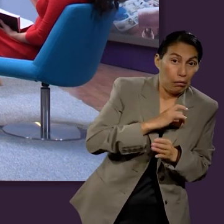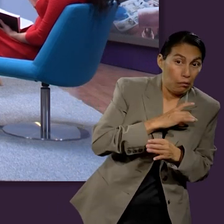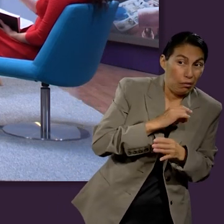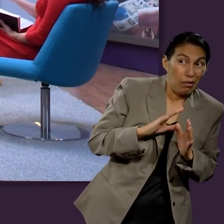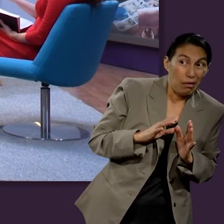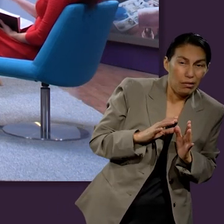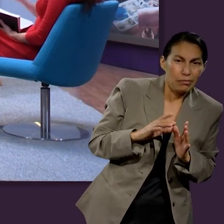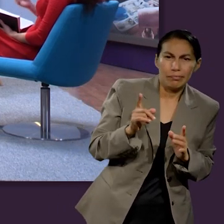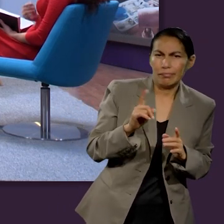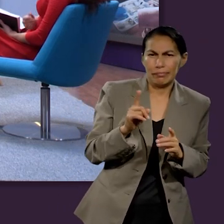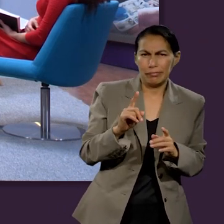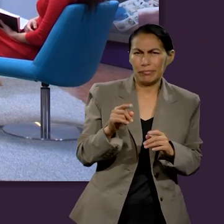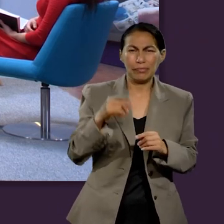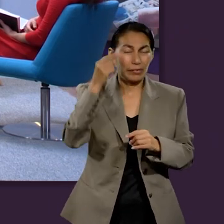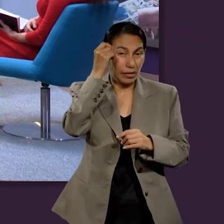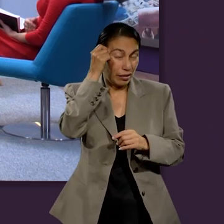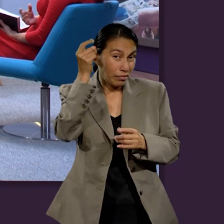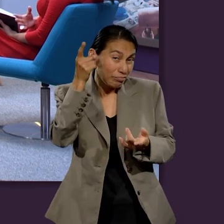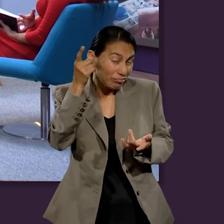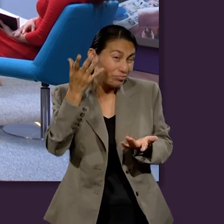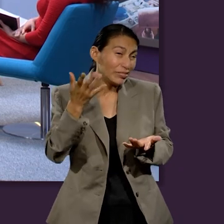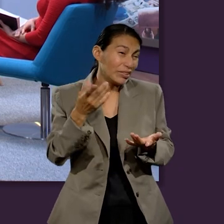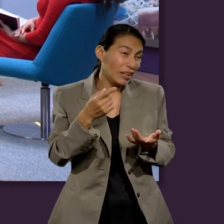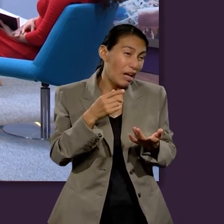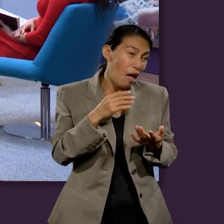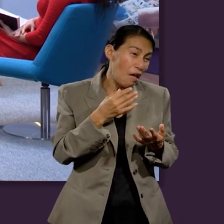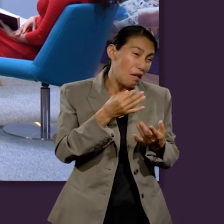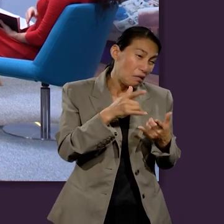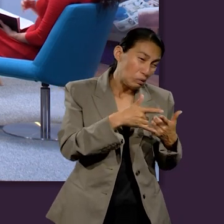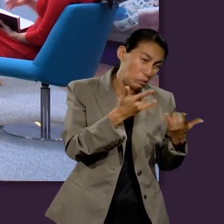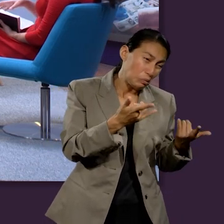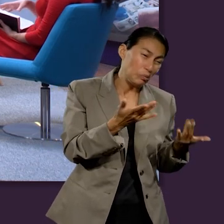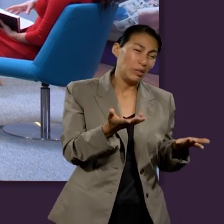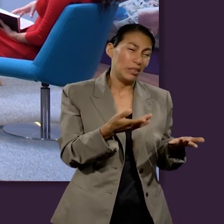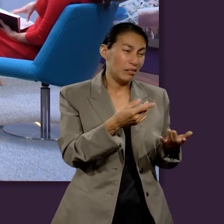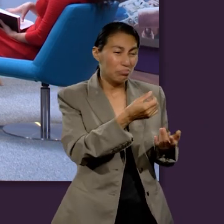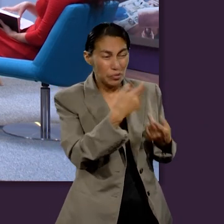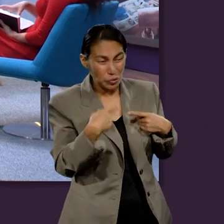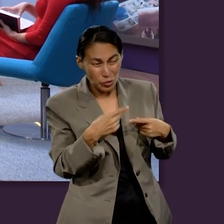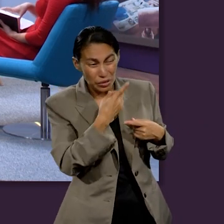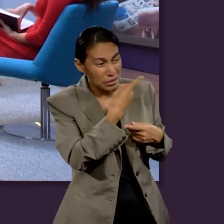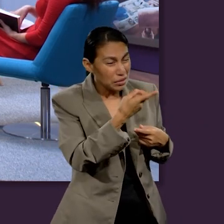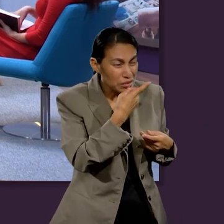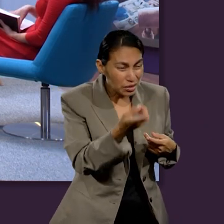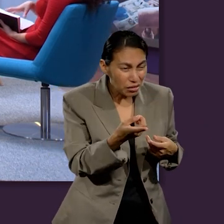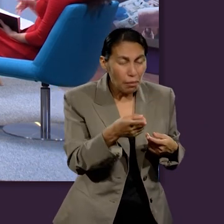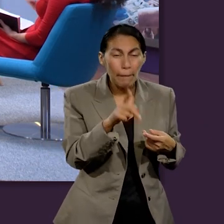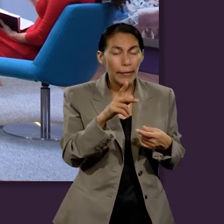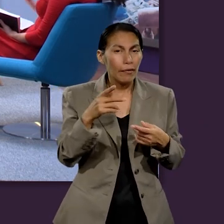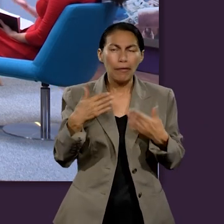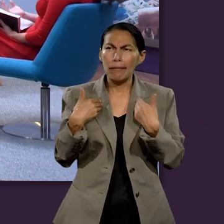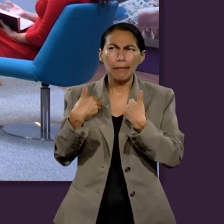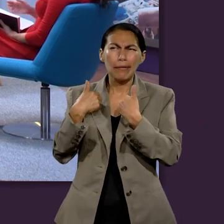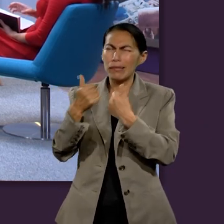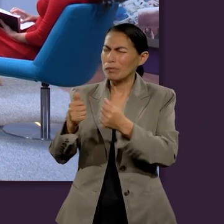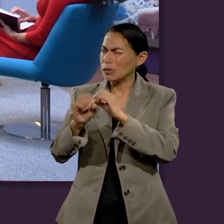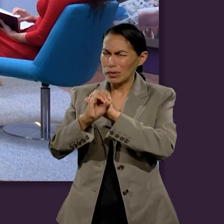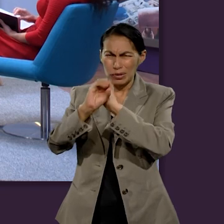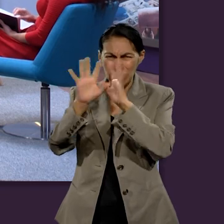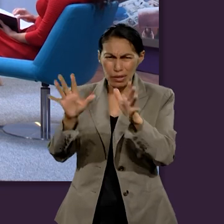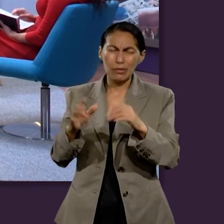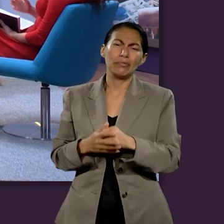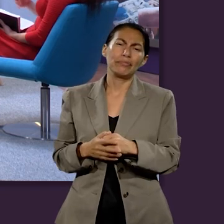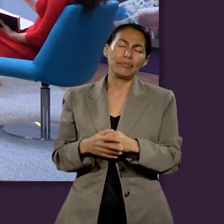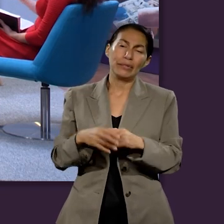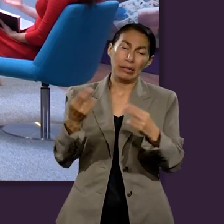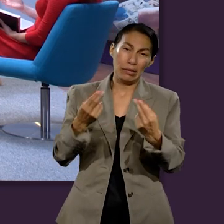nos hemos ido un poco más, tal vez, a estas fábulas, a estas creencias populares, y no nos hemos detenido a ver realmente por qué es que Dios